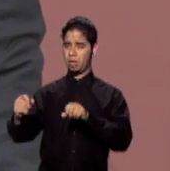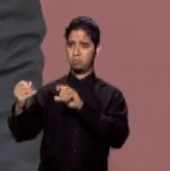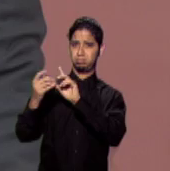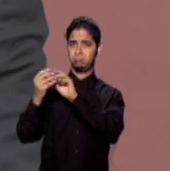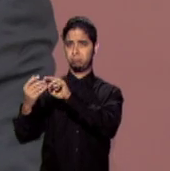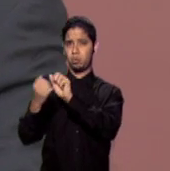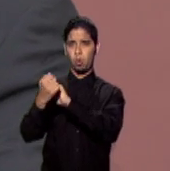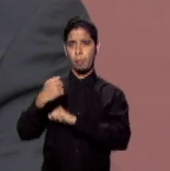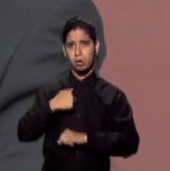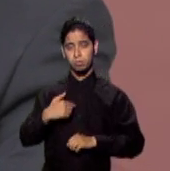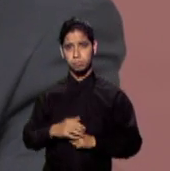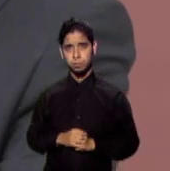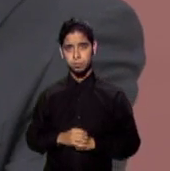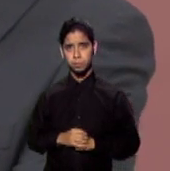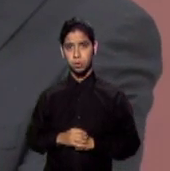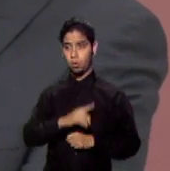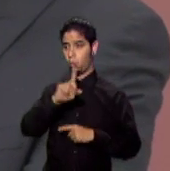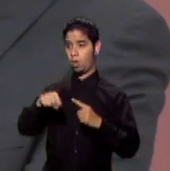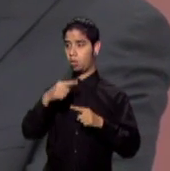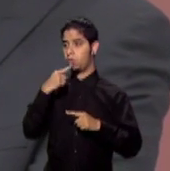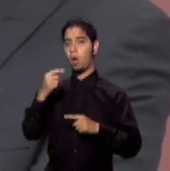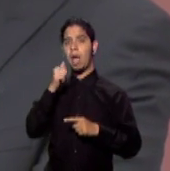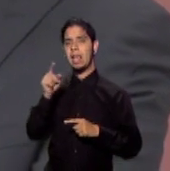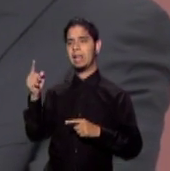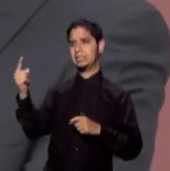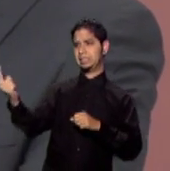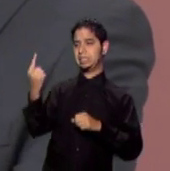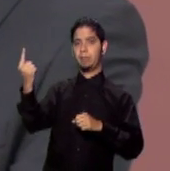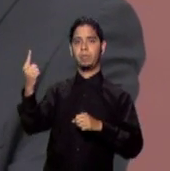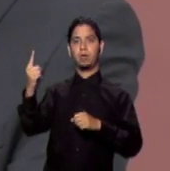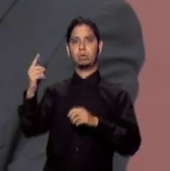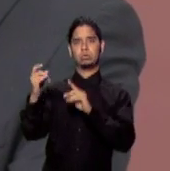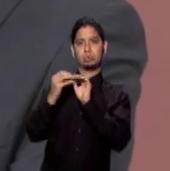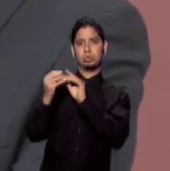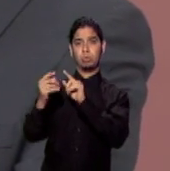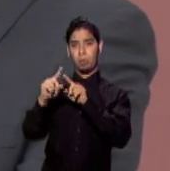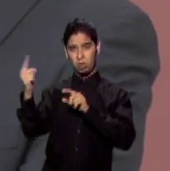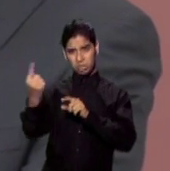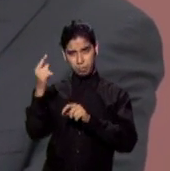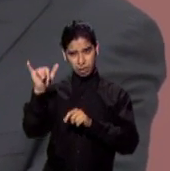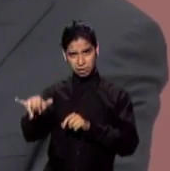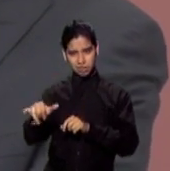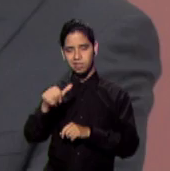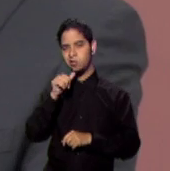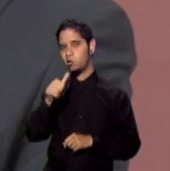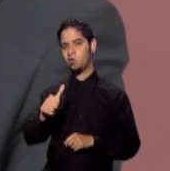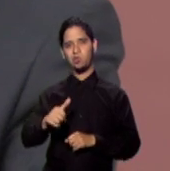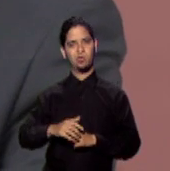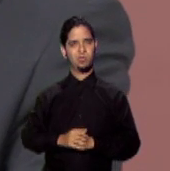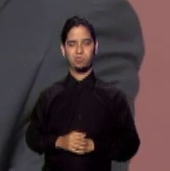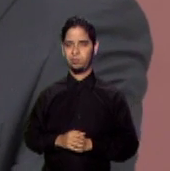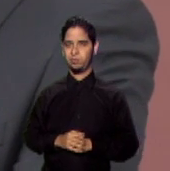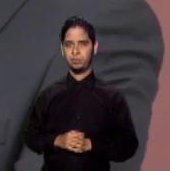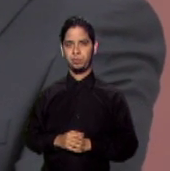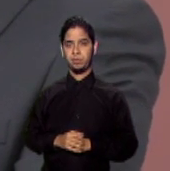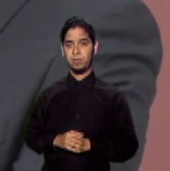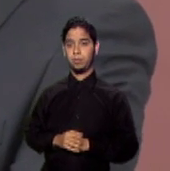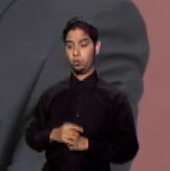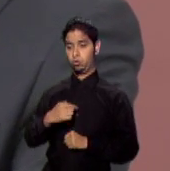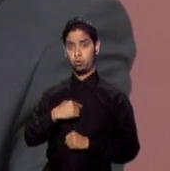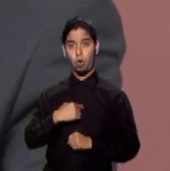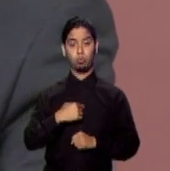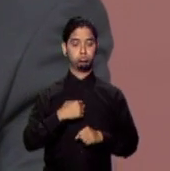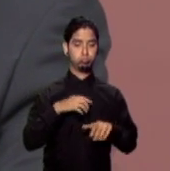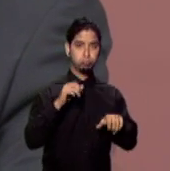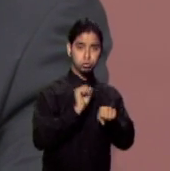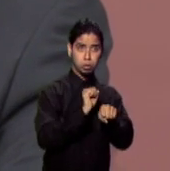debo decir, todas las ocasiones que ha tenido para declararme la guerra, pero no fue siempre así. Fue solamente después de que yo logré